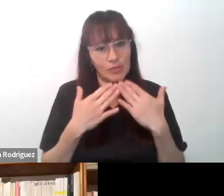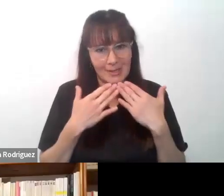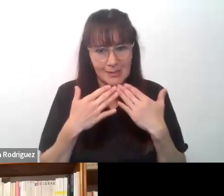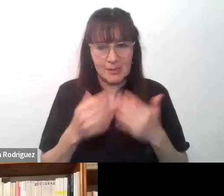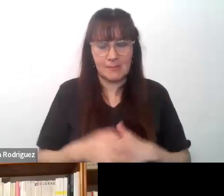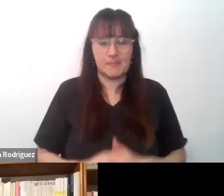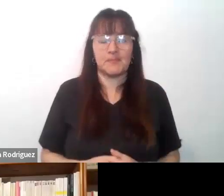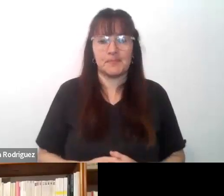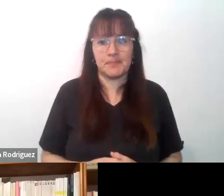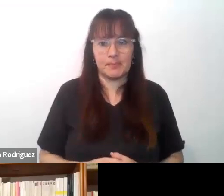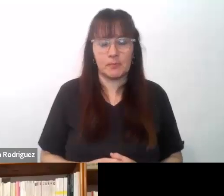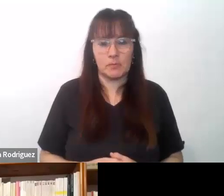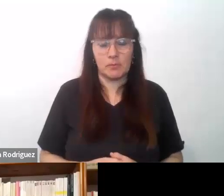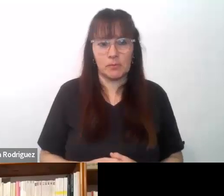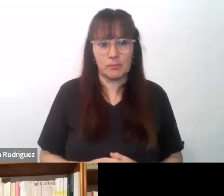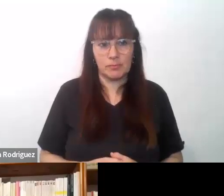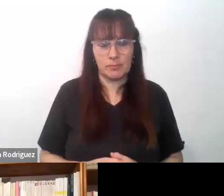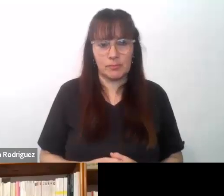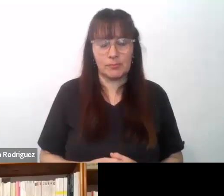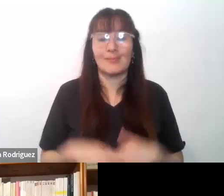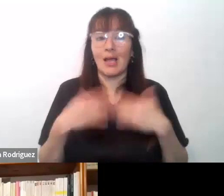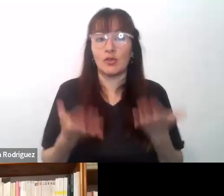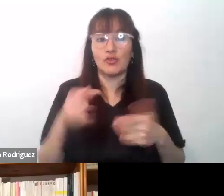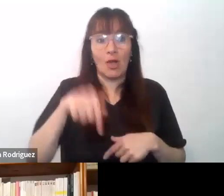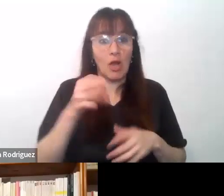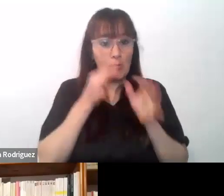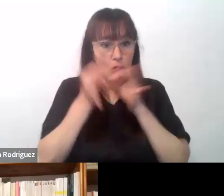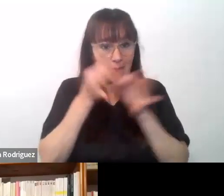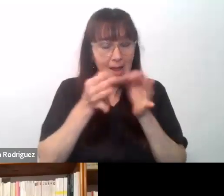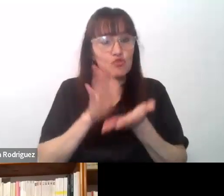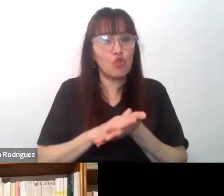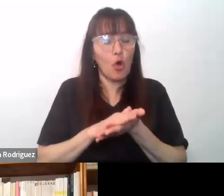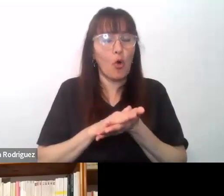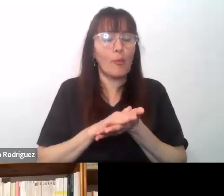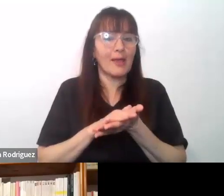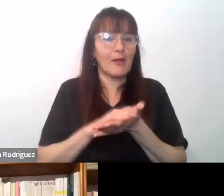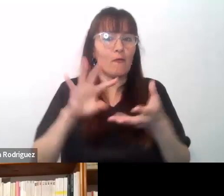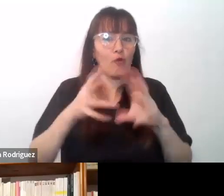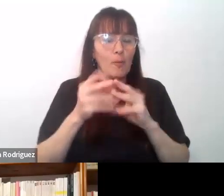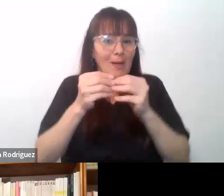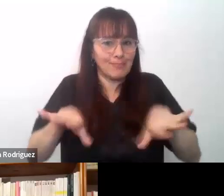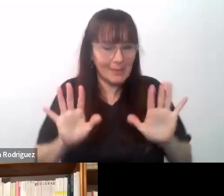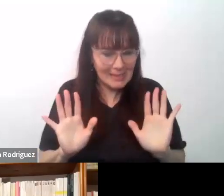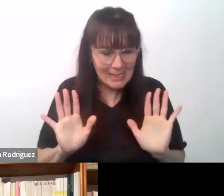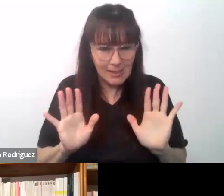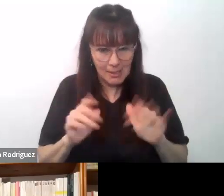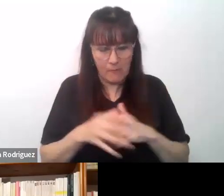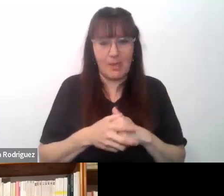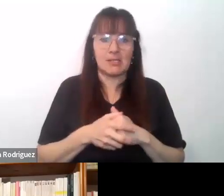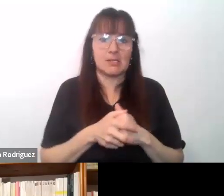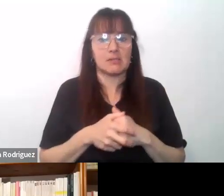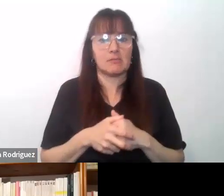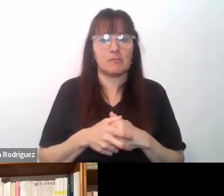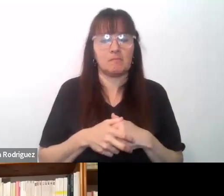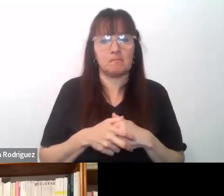muchas gracias entonces yo voy a hablar solamente de las iniciativas que se han